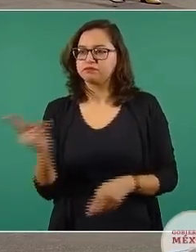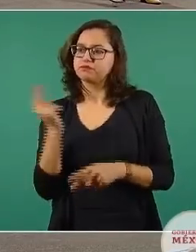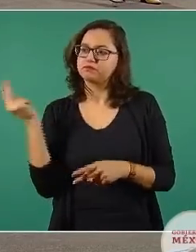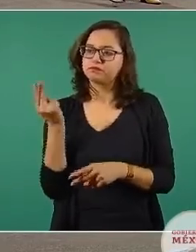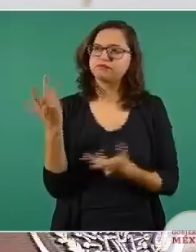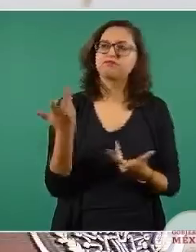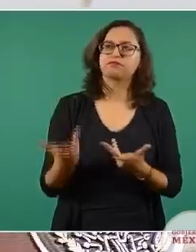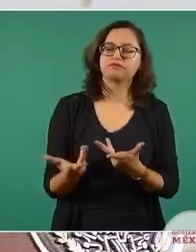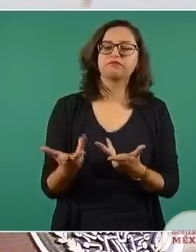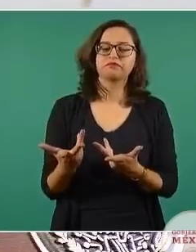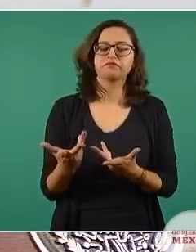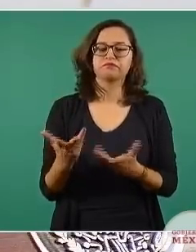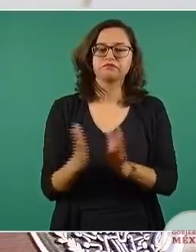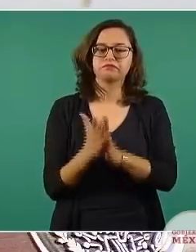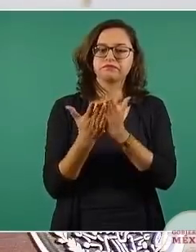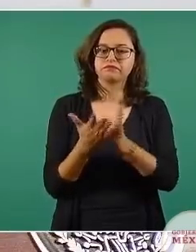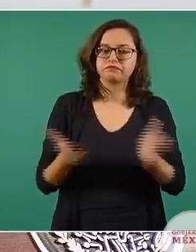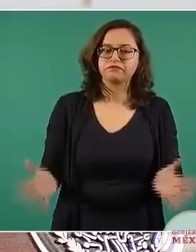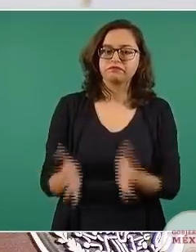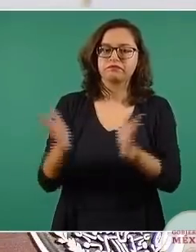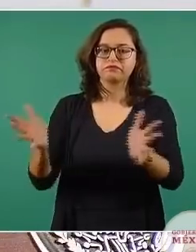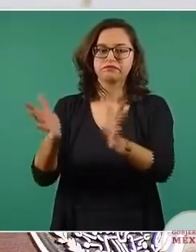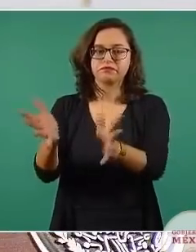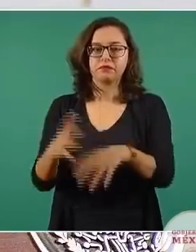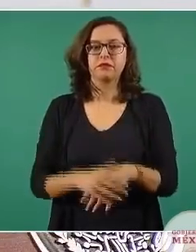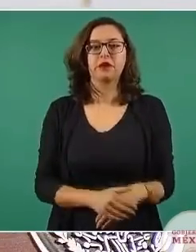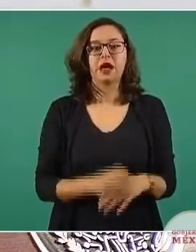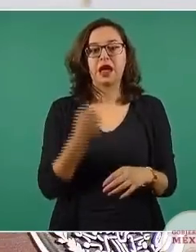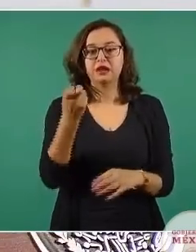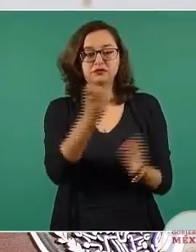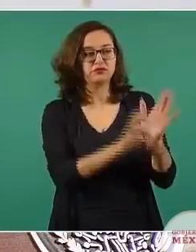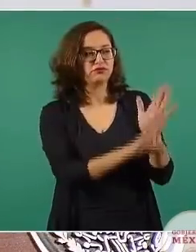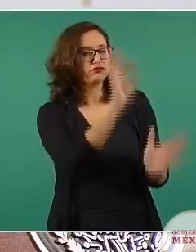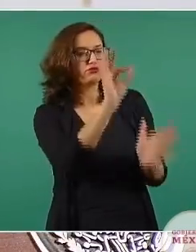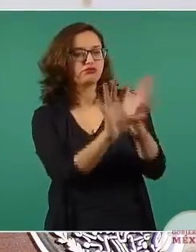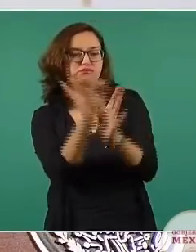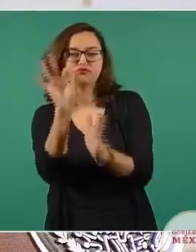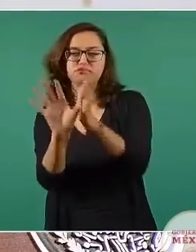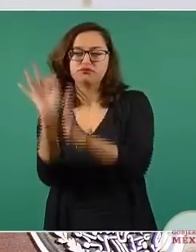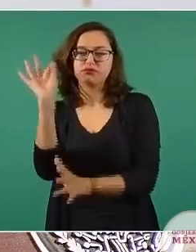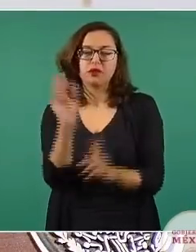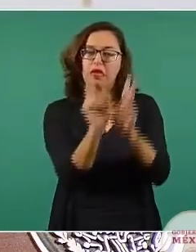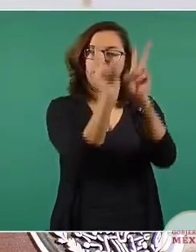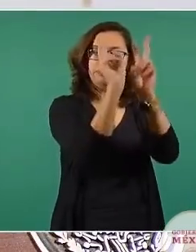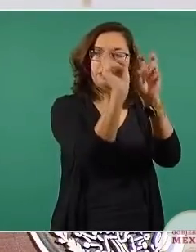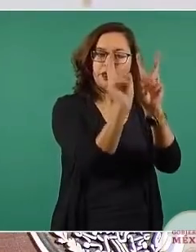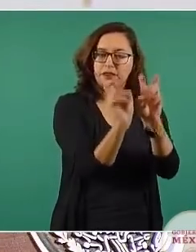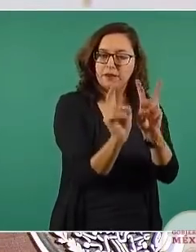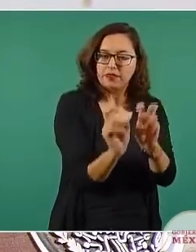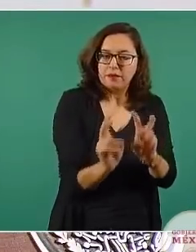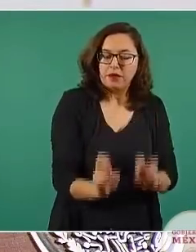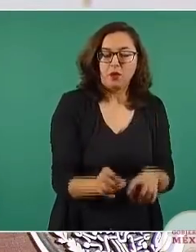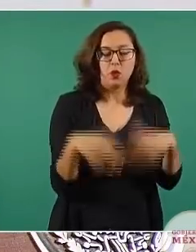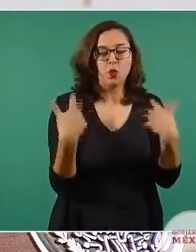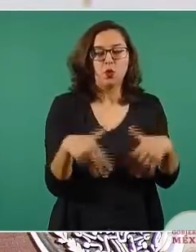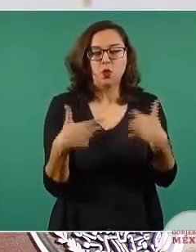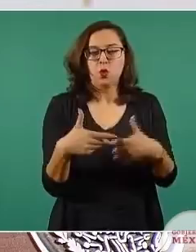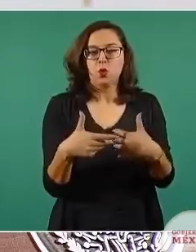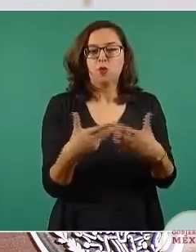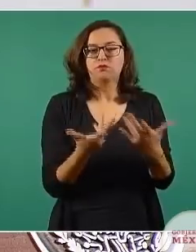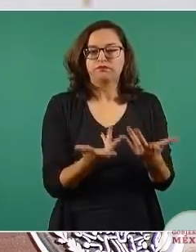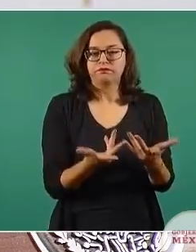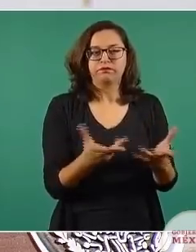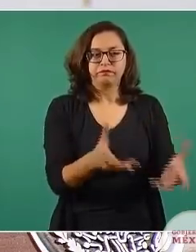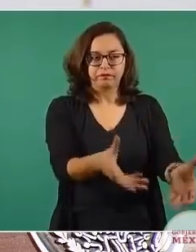colección en términos de títulos y de ejemplares que nos permitiera una